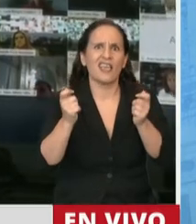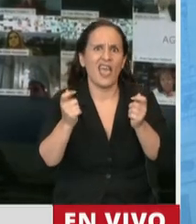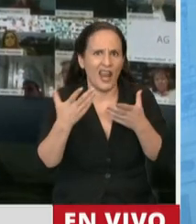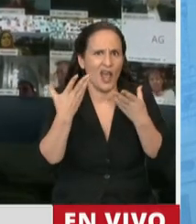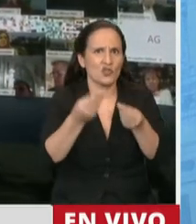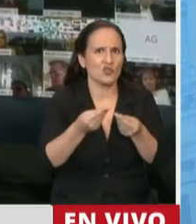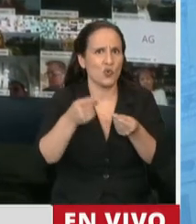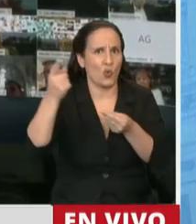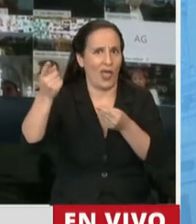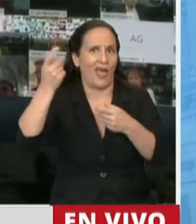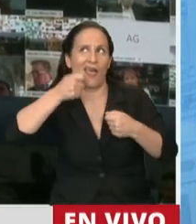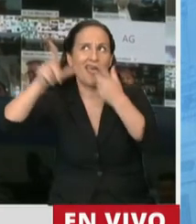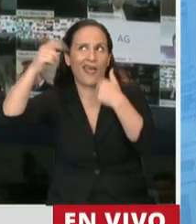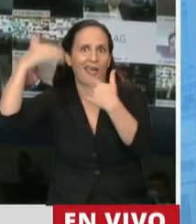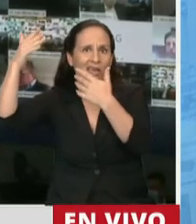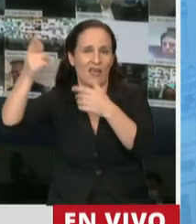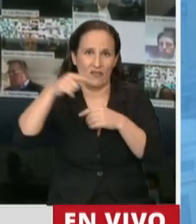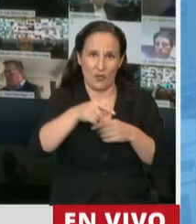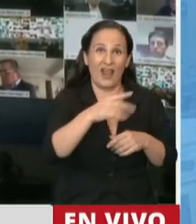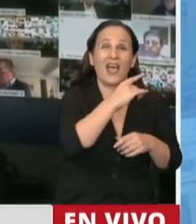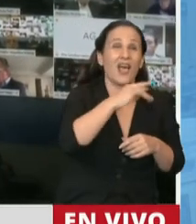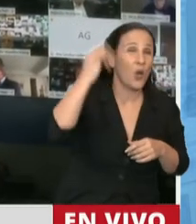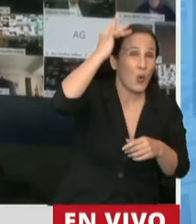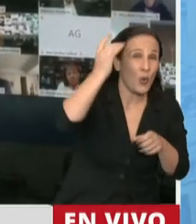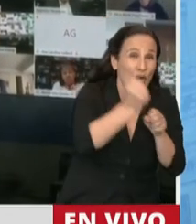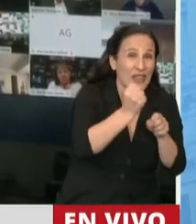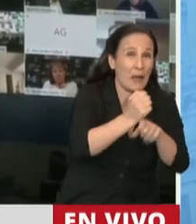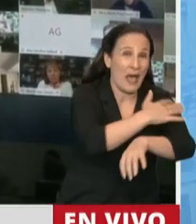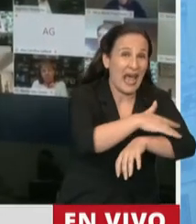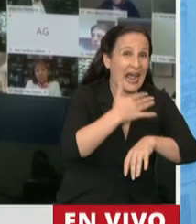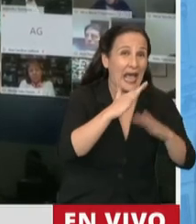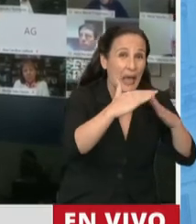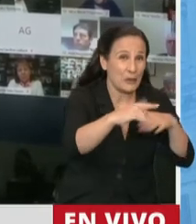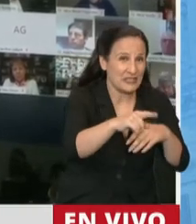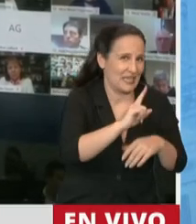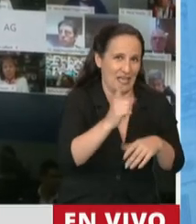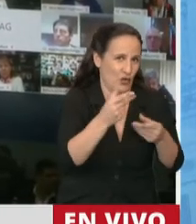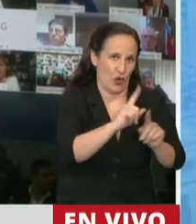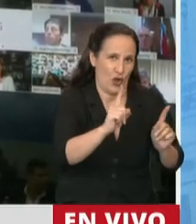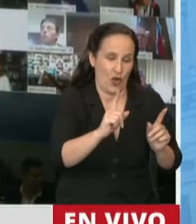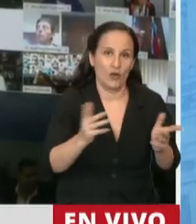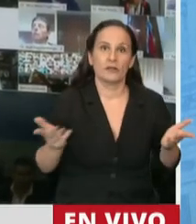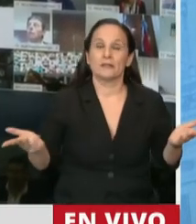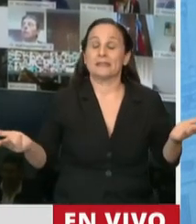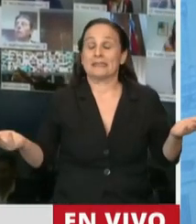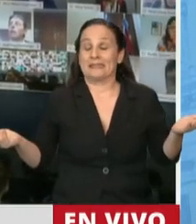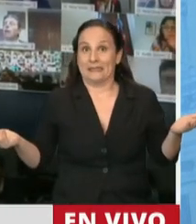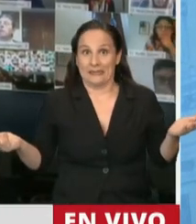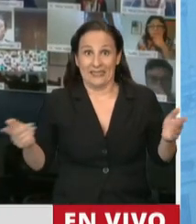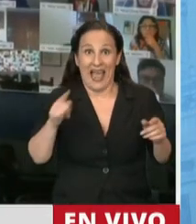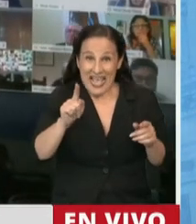villeros. Sin dudas merece esto nuestro repudio. Presidente, estas declaraciones y tantas otras